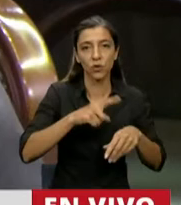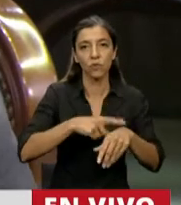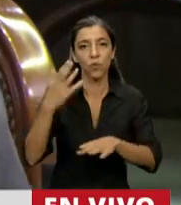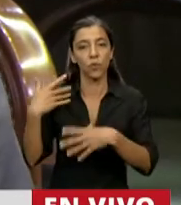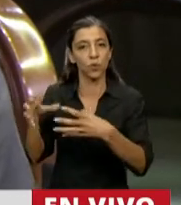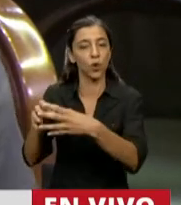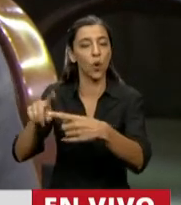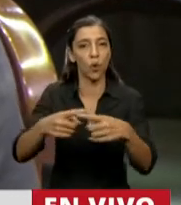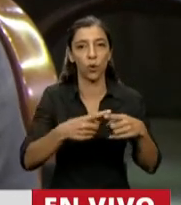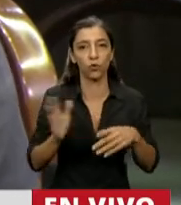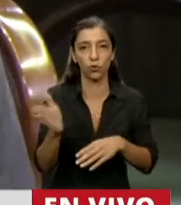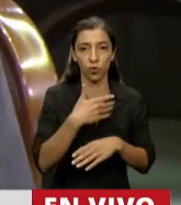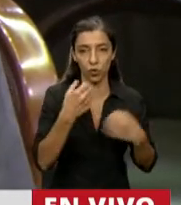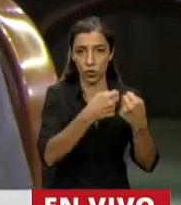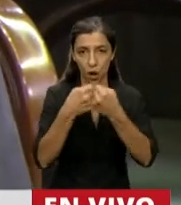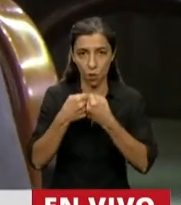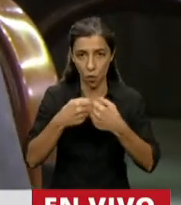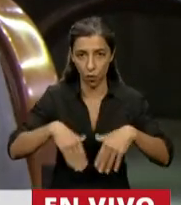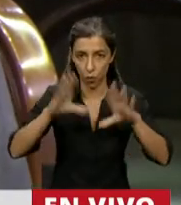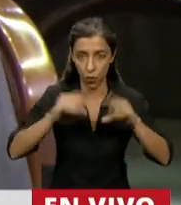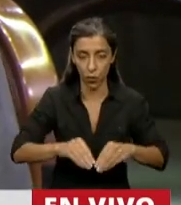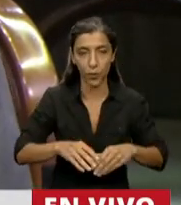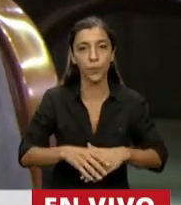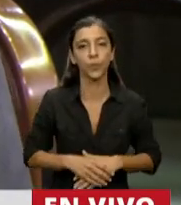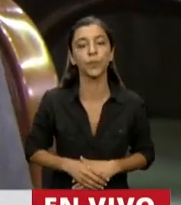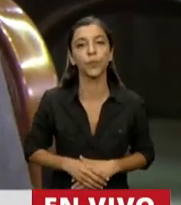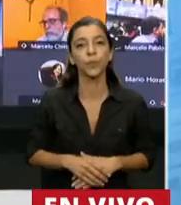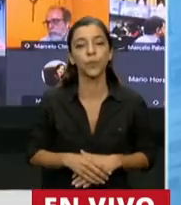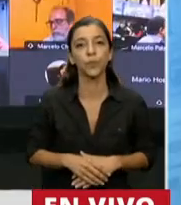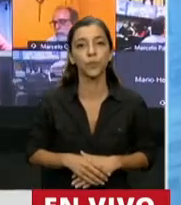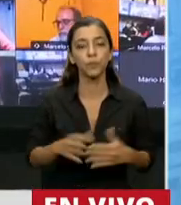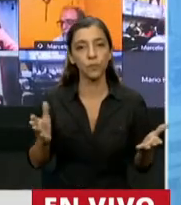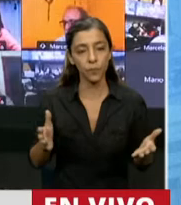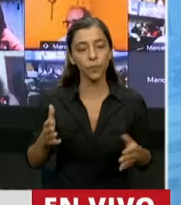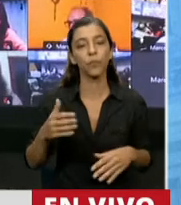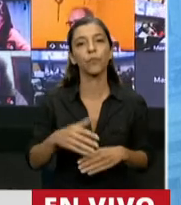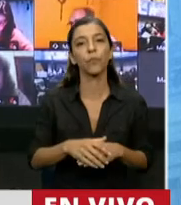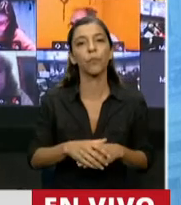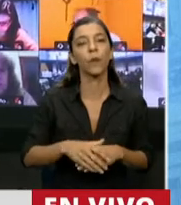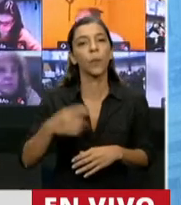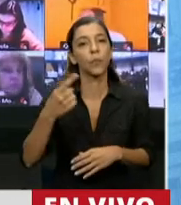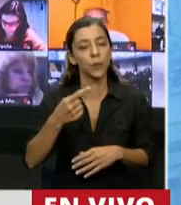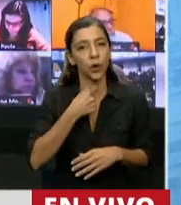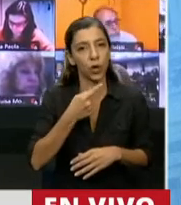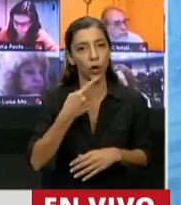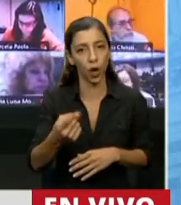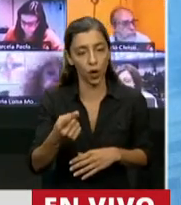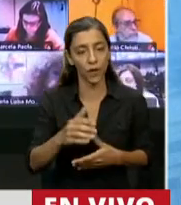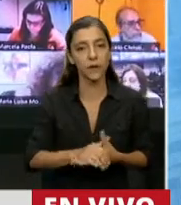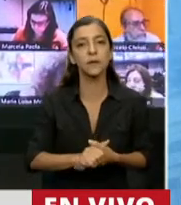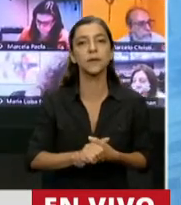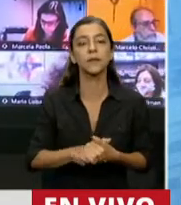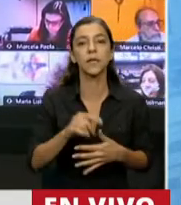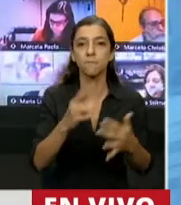por unanimidad. Mire, señor Presidente, antes de entrar al tema en cuestión, lo primero que tengo que decir es por qué es